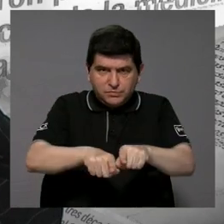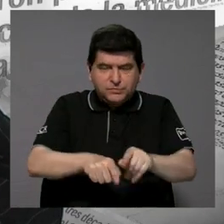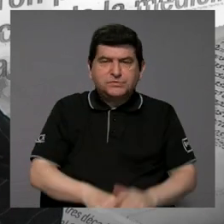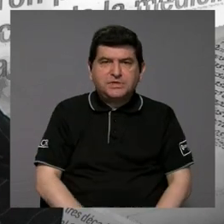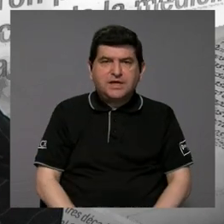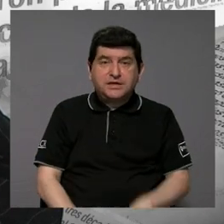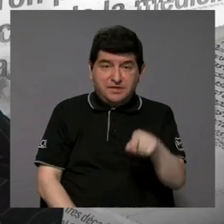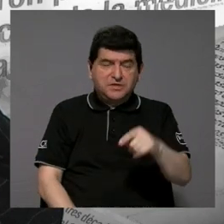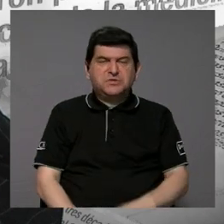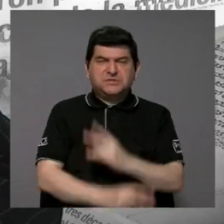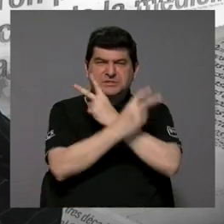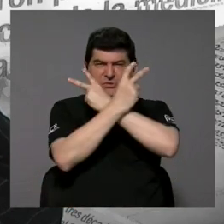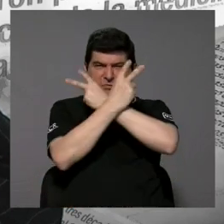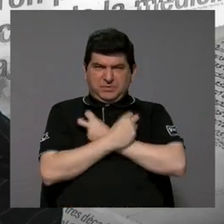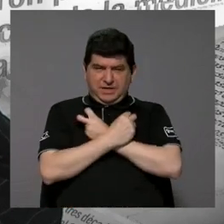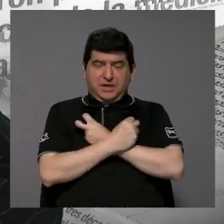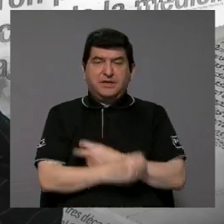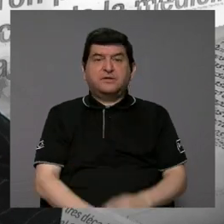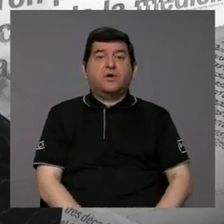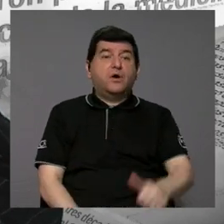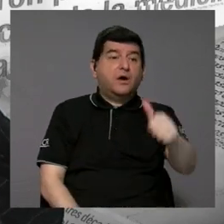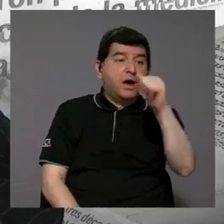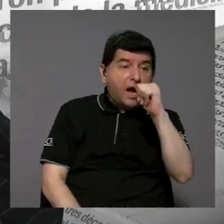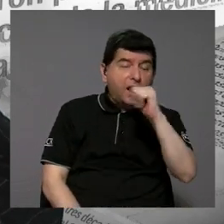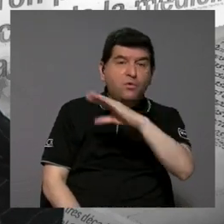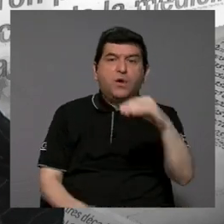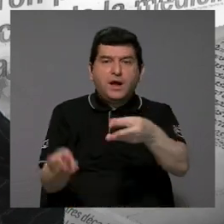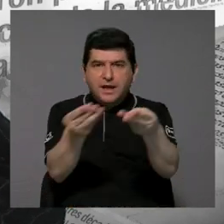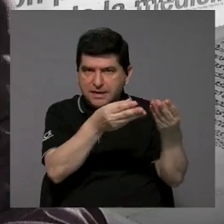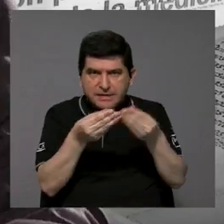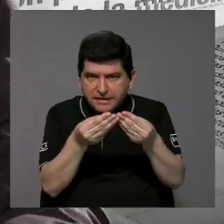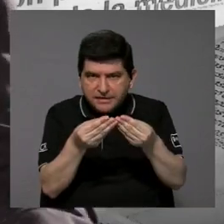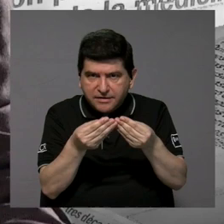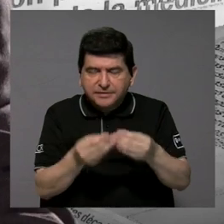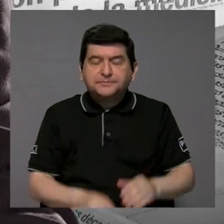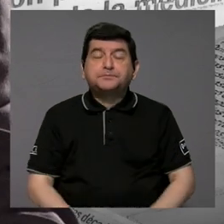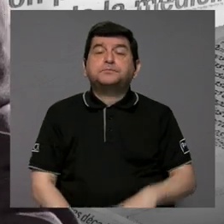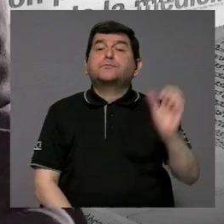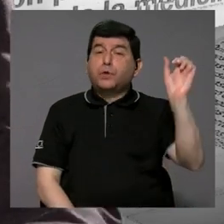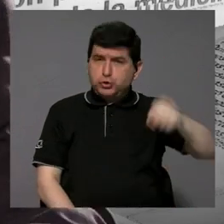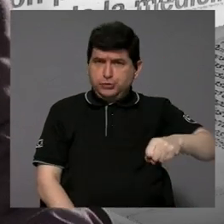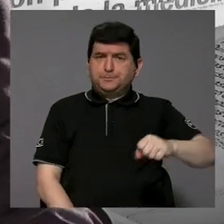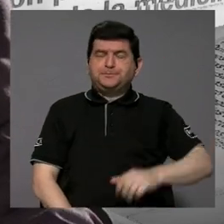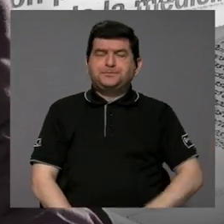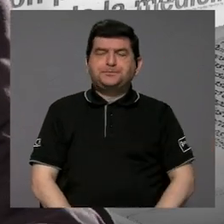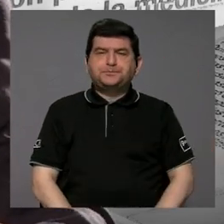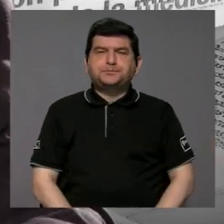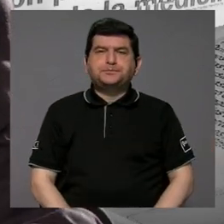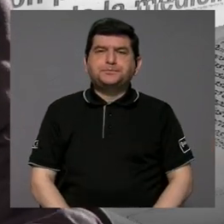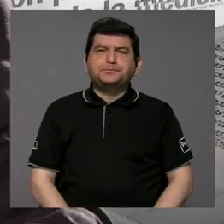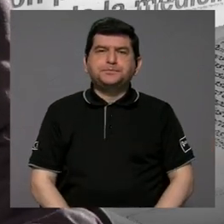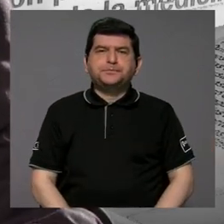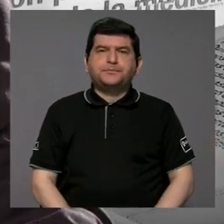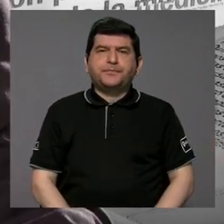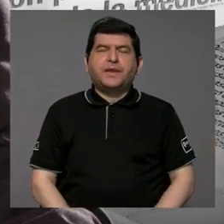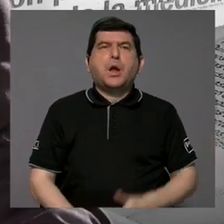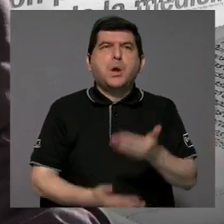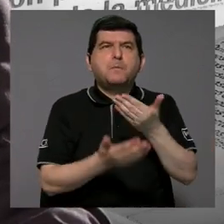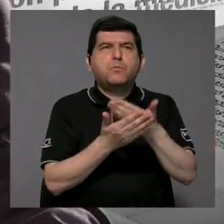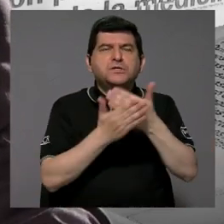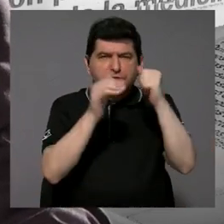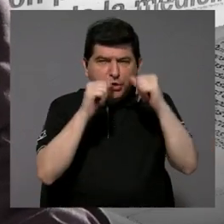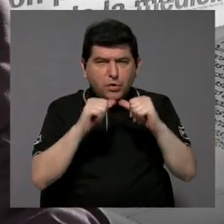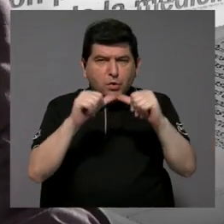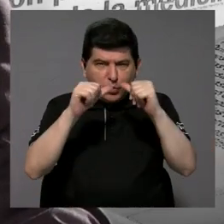los plaguicidas, el agua y los mismos terrenos? Sí, hay algún muestreo